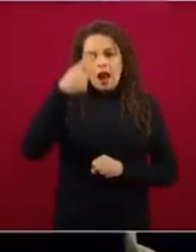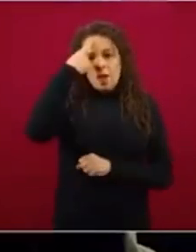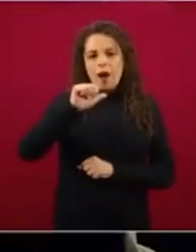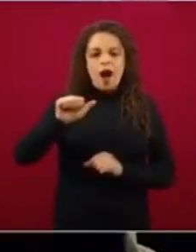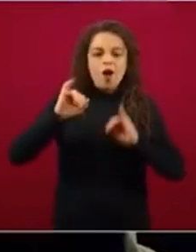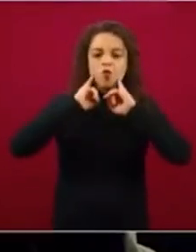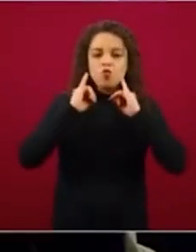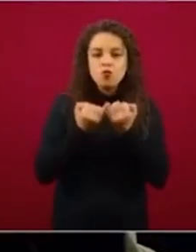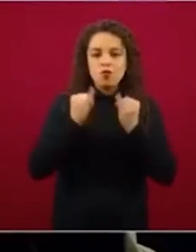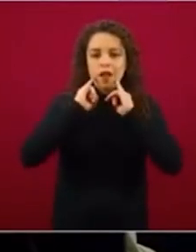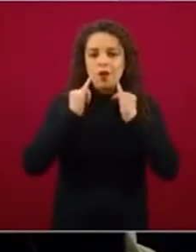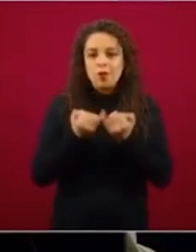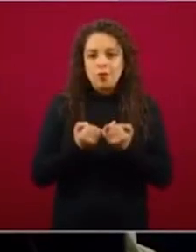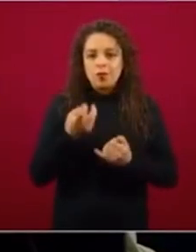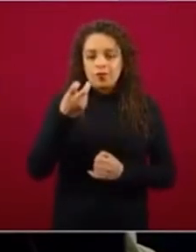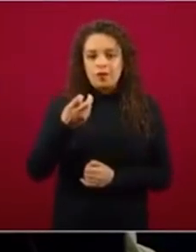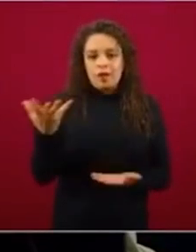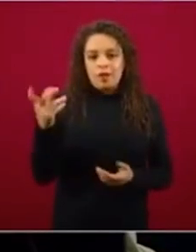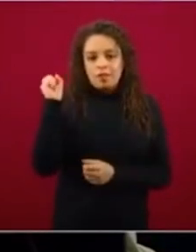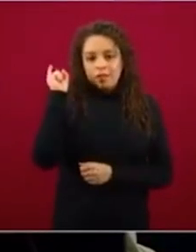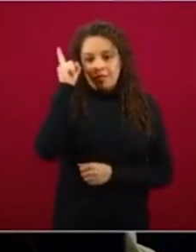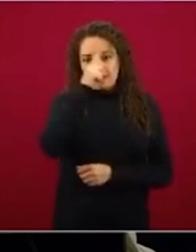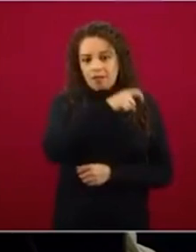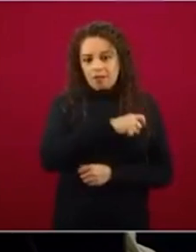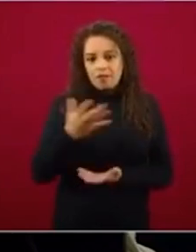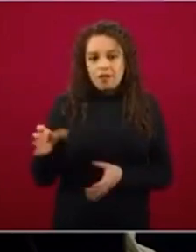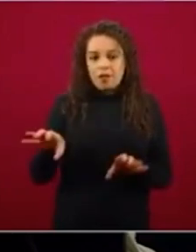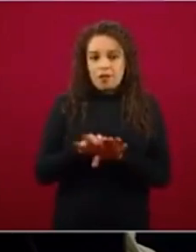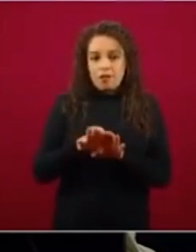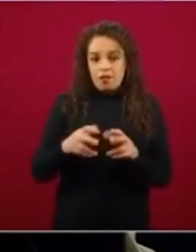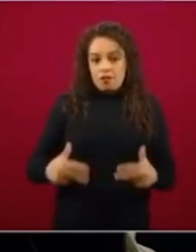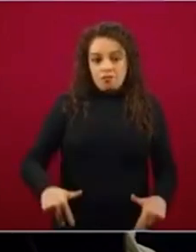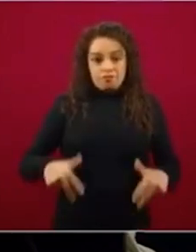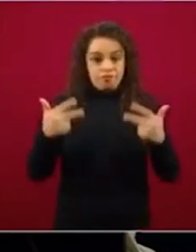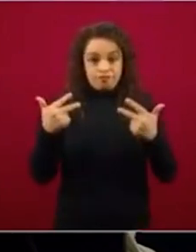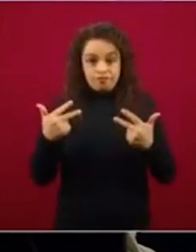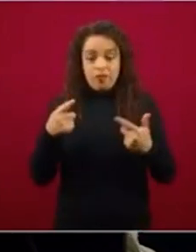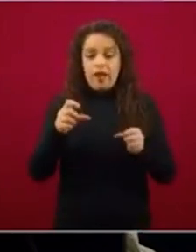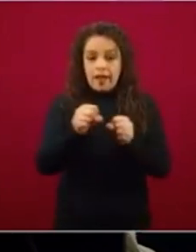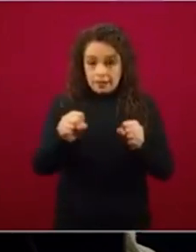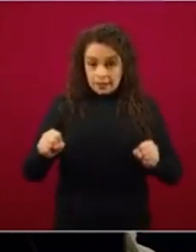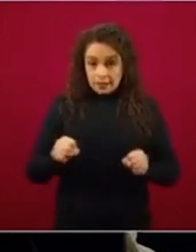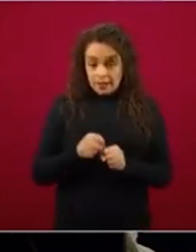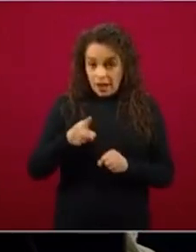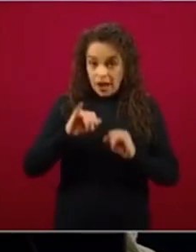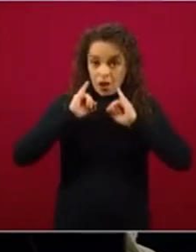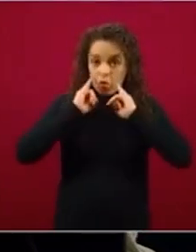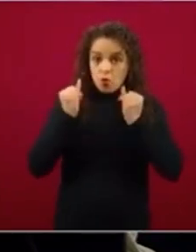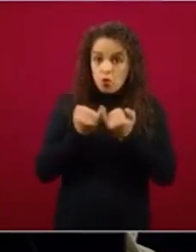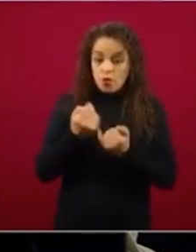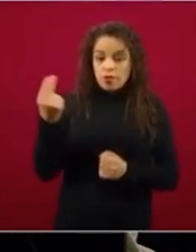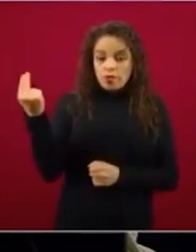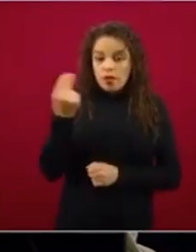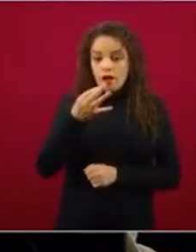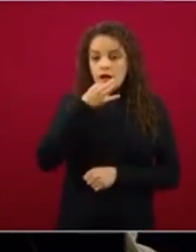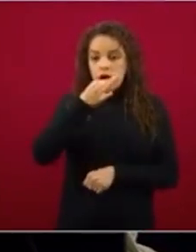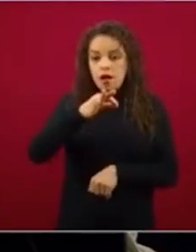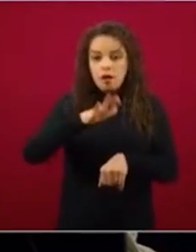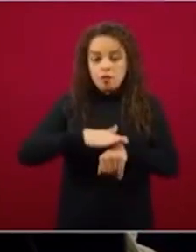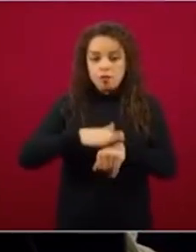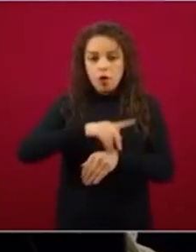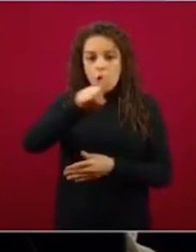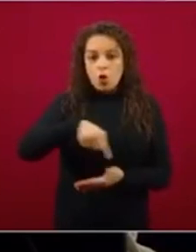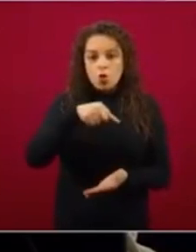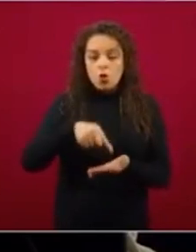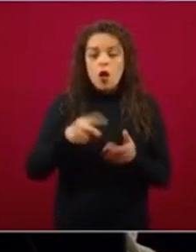sea imposible tener una teleconferencia, pues entonces en las salas de juntas tienen que estar señalados los lugares donde se